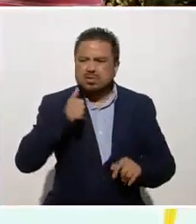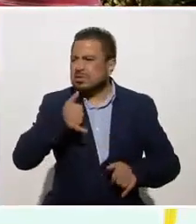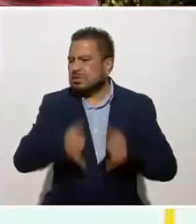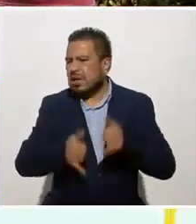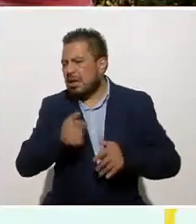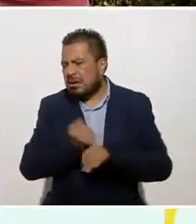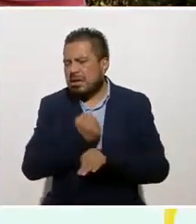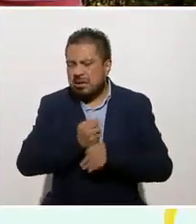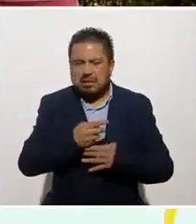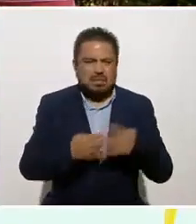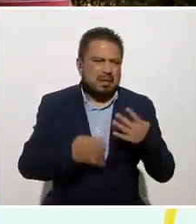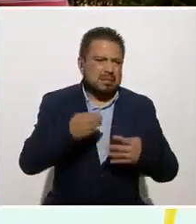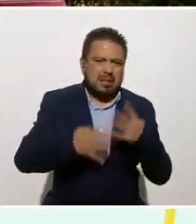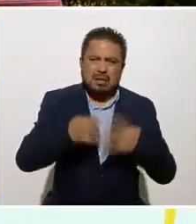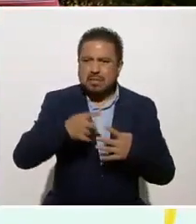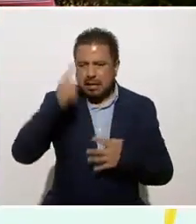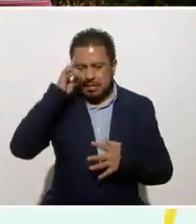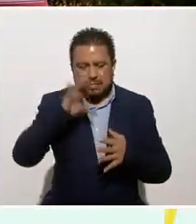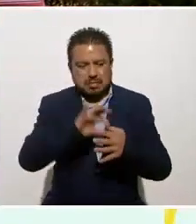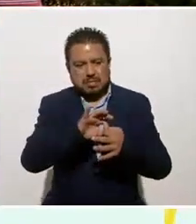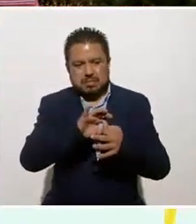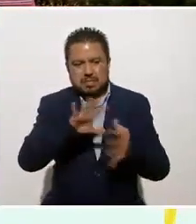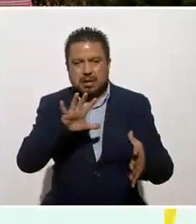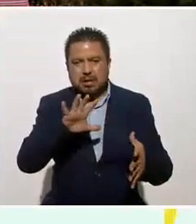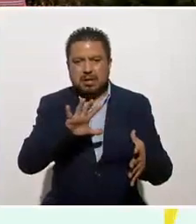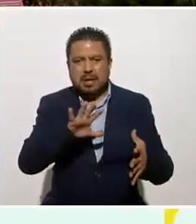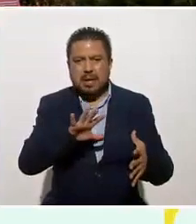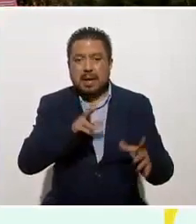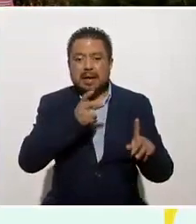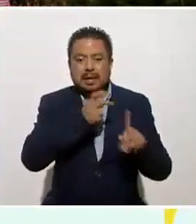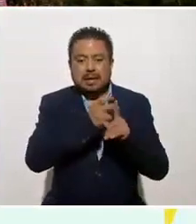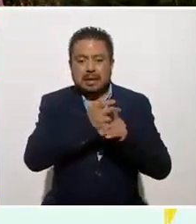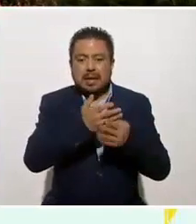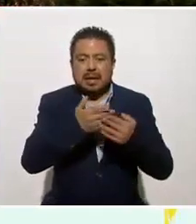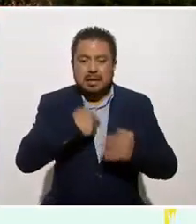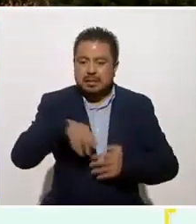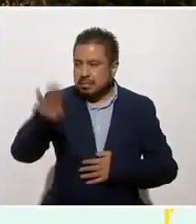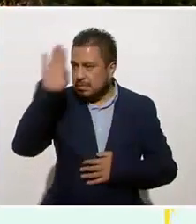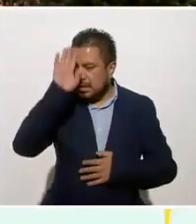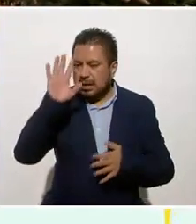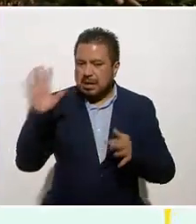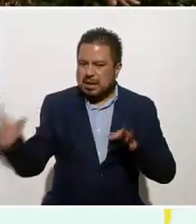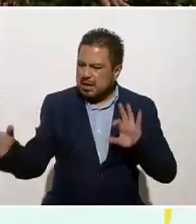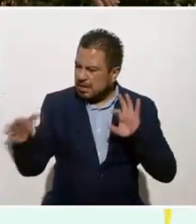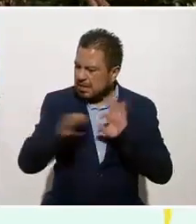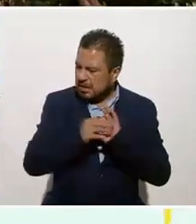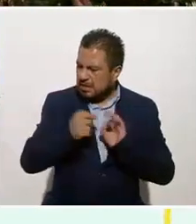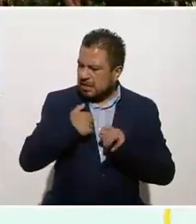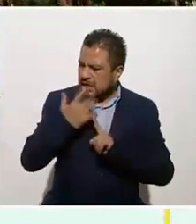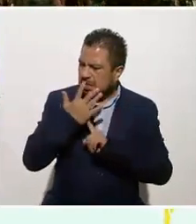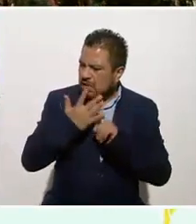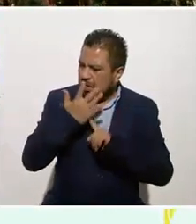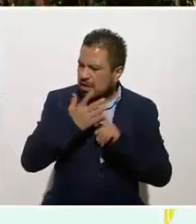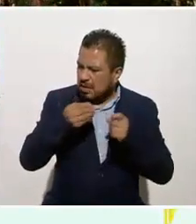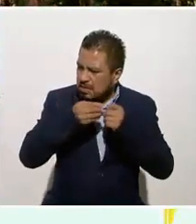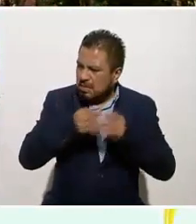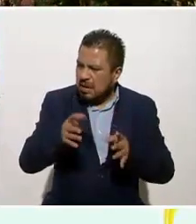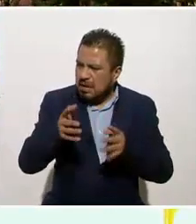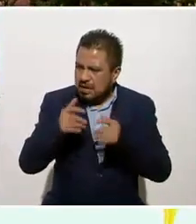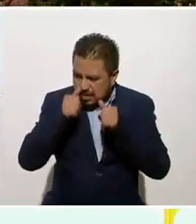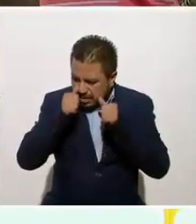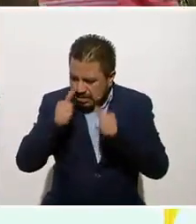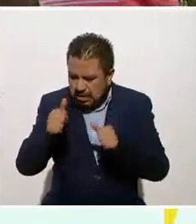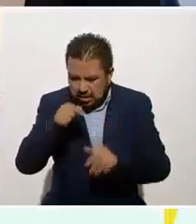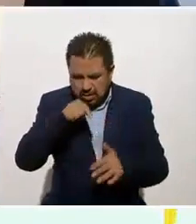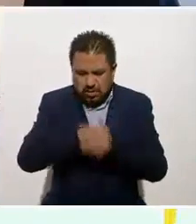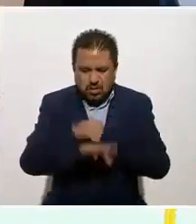Bla, bla, bla, bla. Se te fue la mente. Y en ese momento los pensamientos te enrolan a tal punto que perdiste la atención plena.